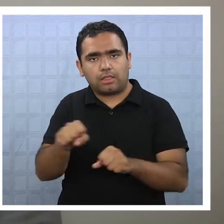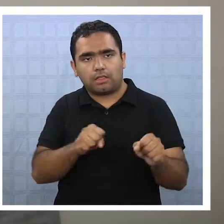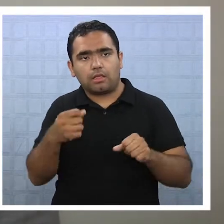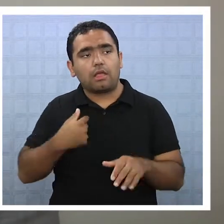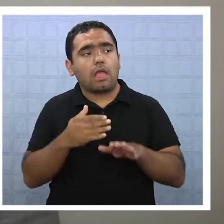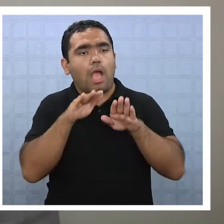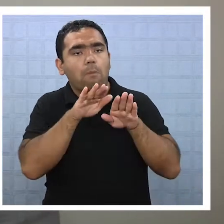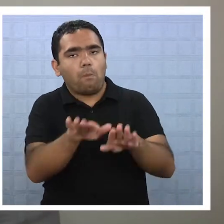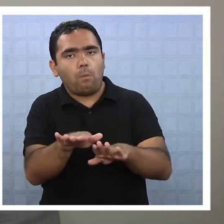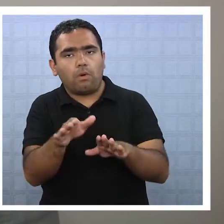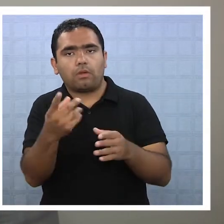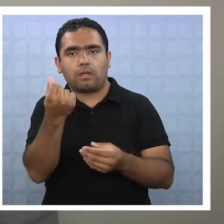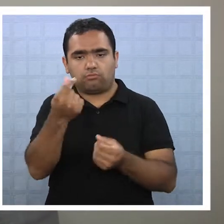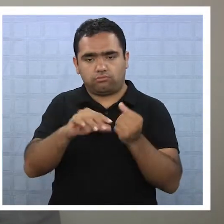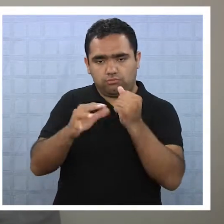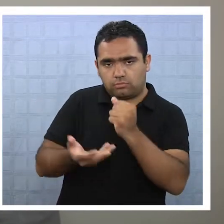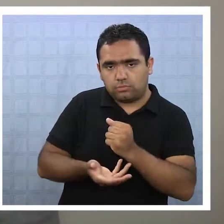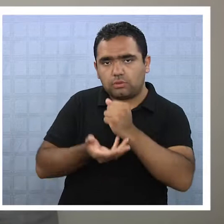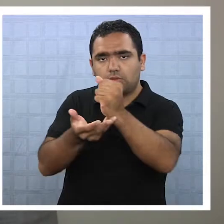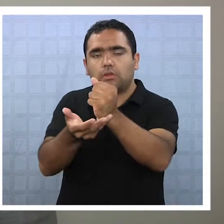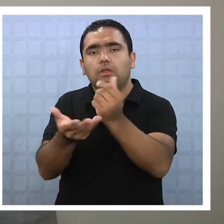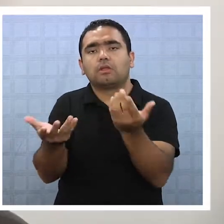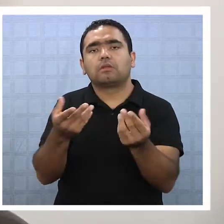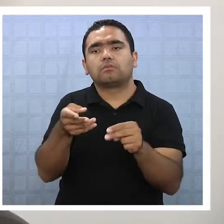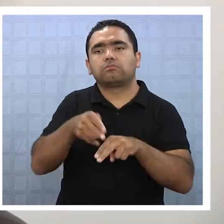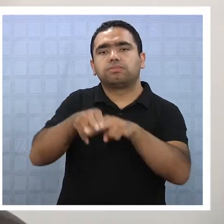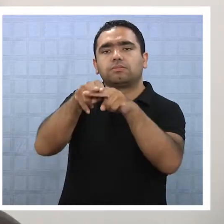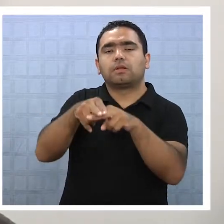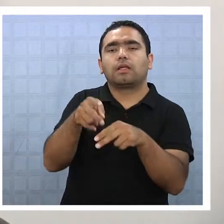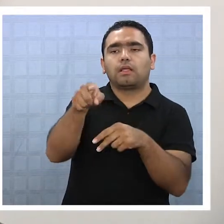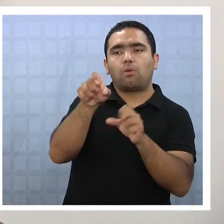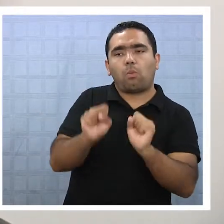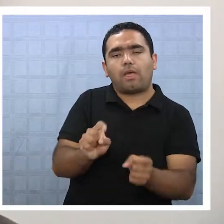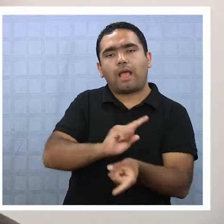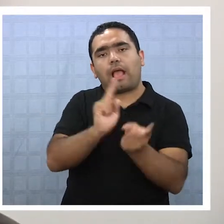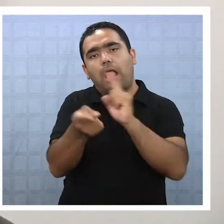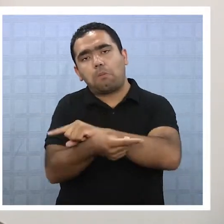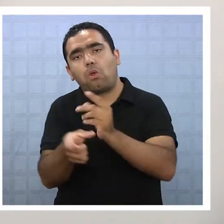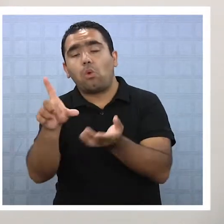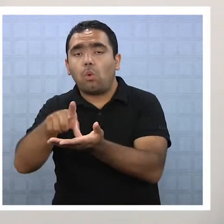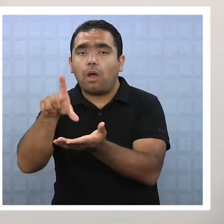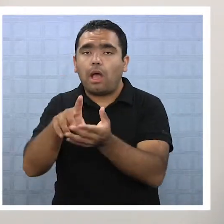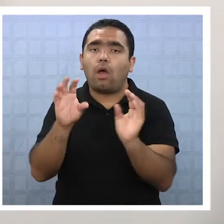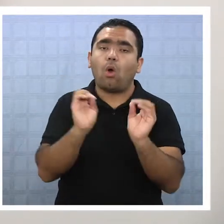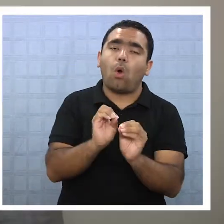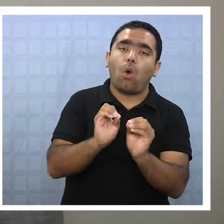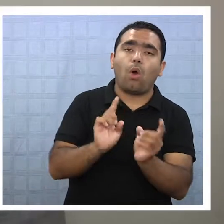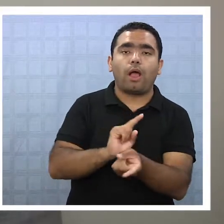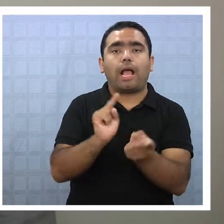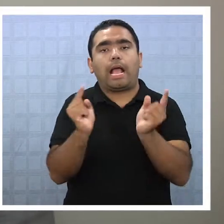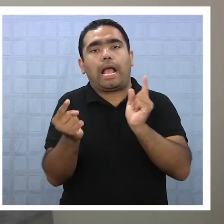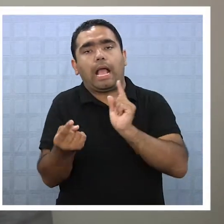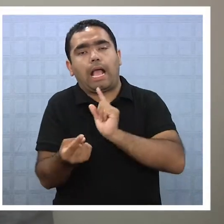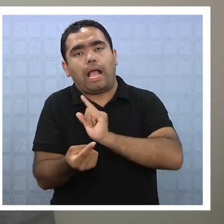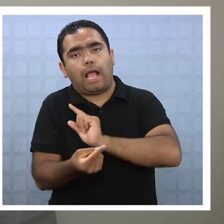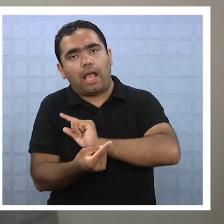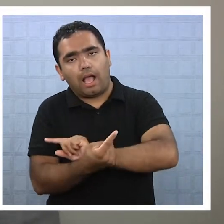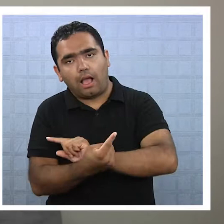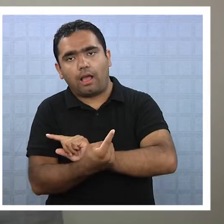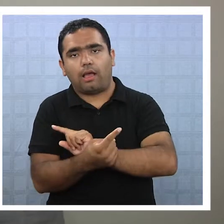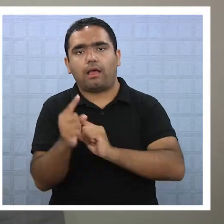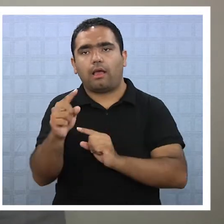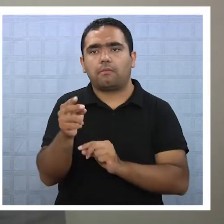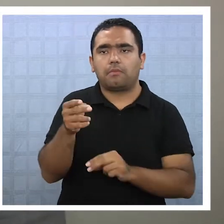y poder apoyarlos directamente con recursos para que puedan relocalizarse o para que puedan reconvertirse justamente